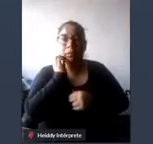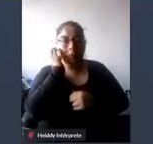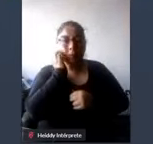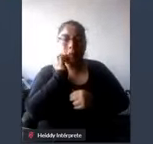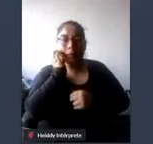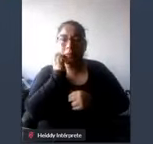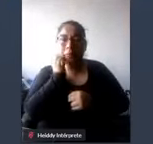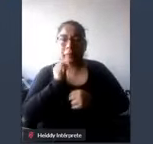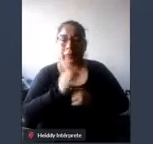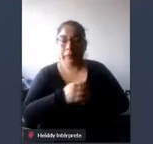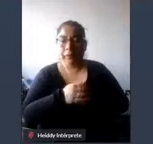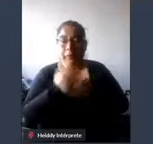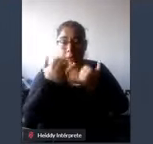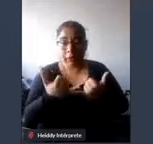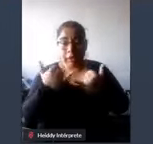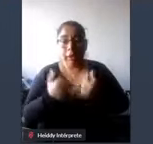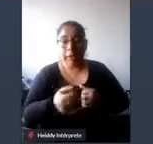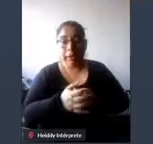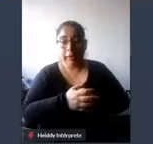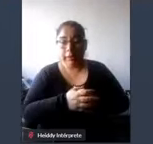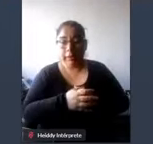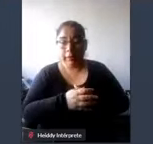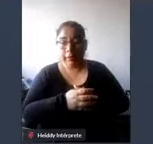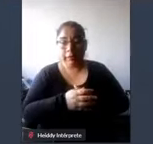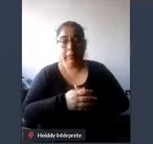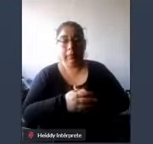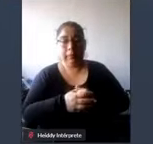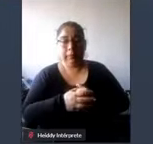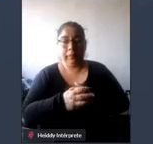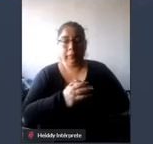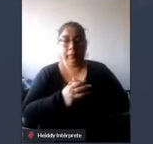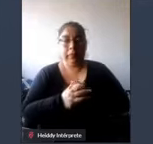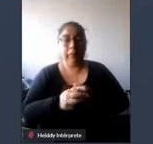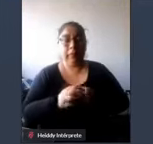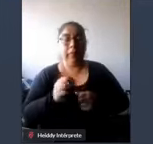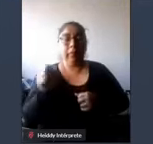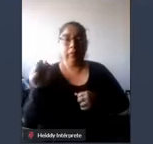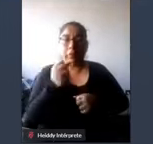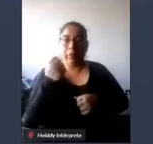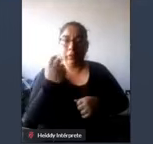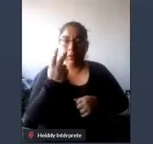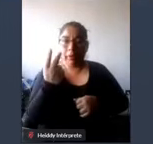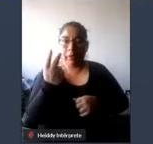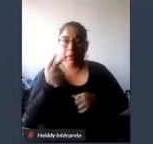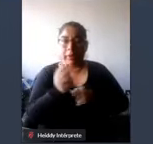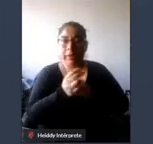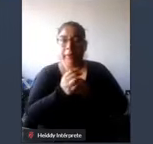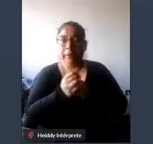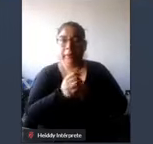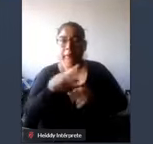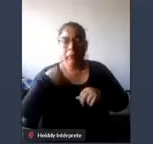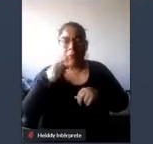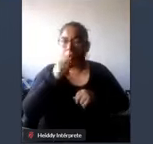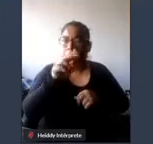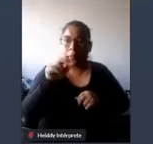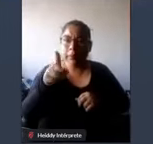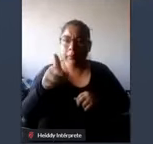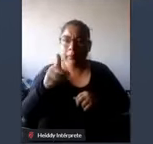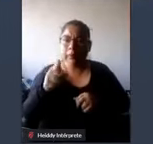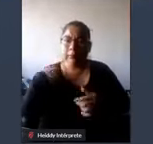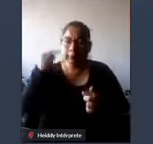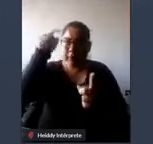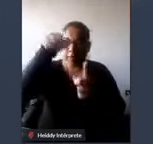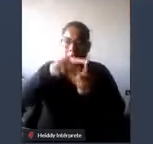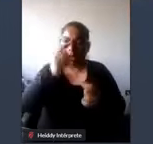Entonces estamos no vamos a llegar nunca